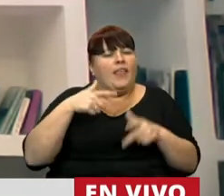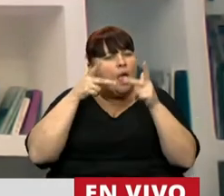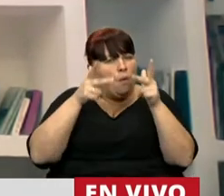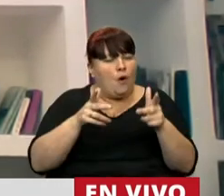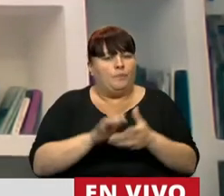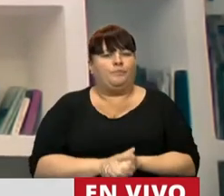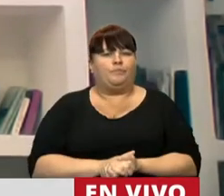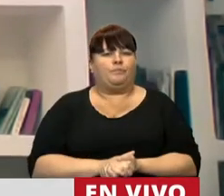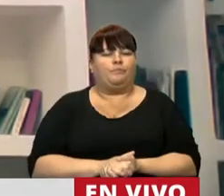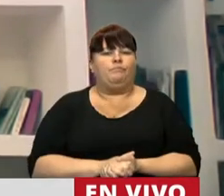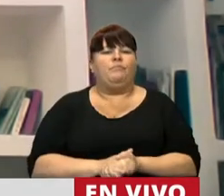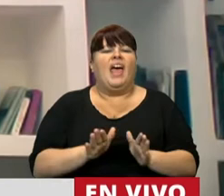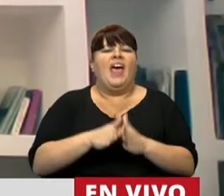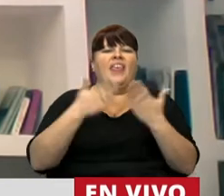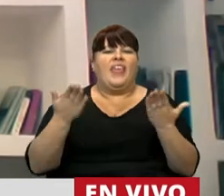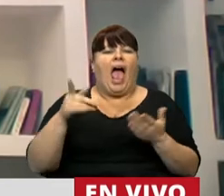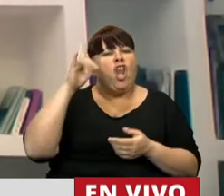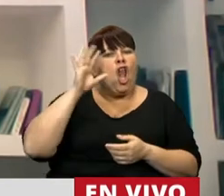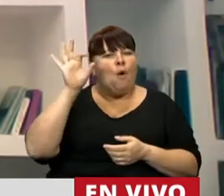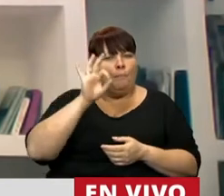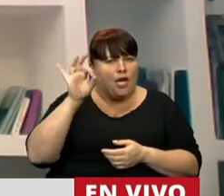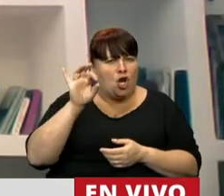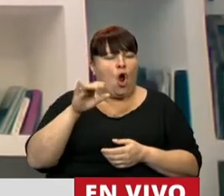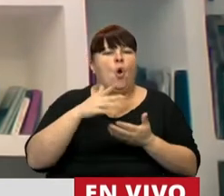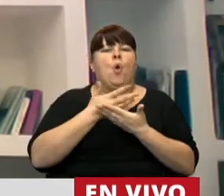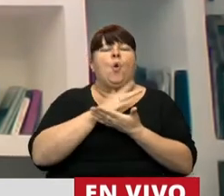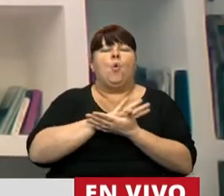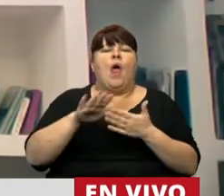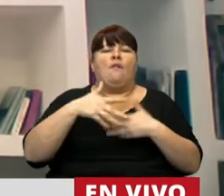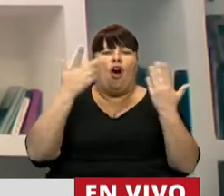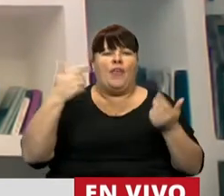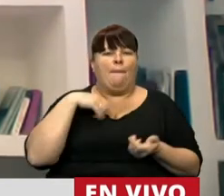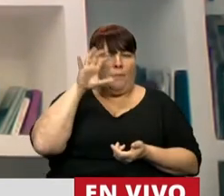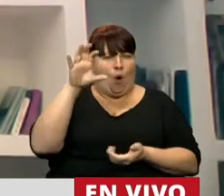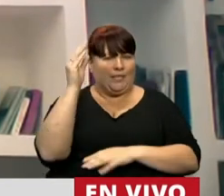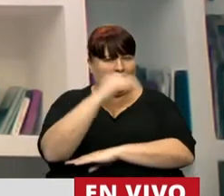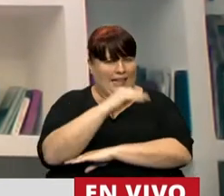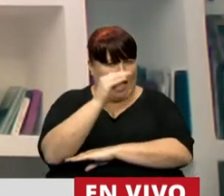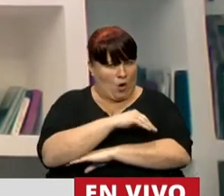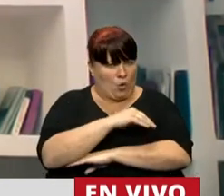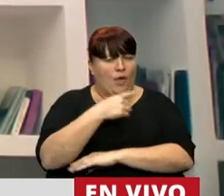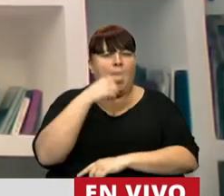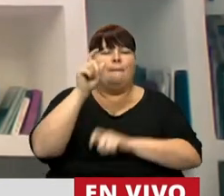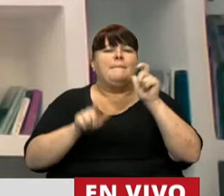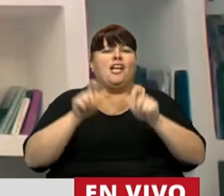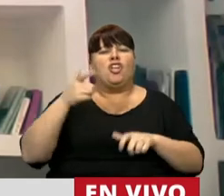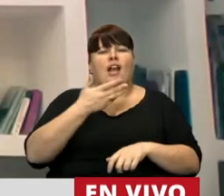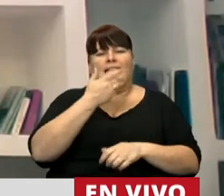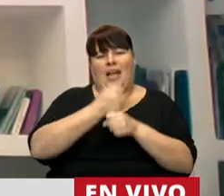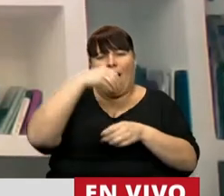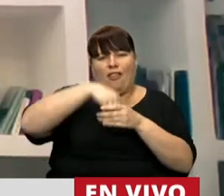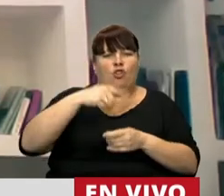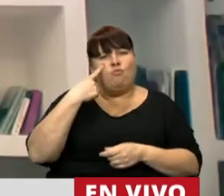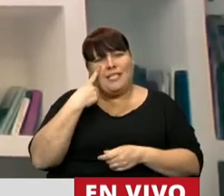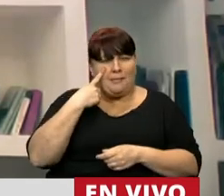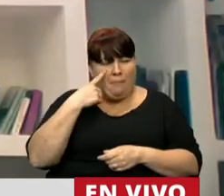que publica el diario La Opinión, el diario Nuevo Día, en mi provincia, que funcionarios municipales